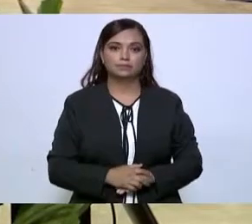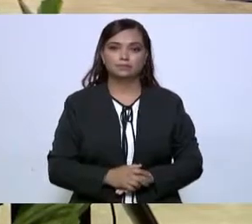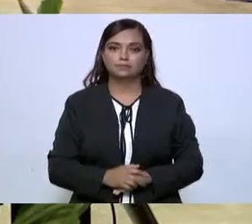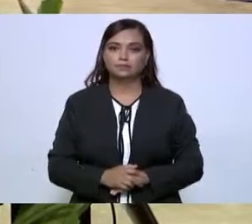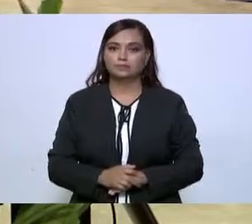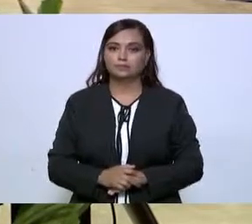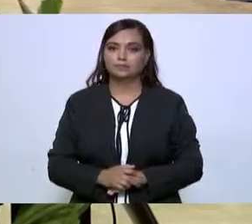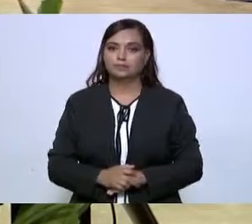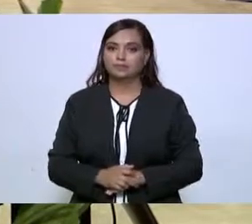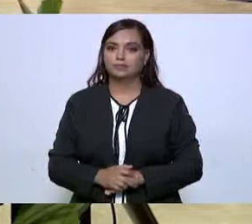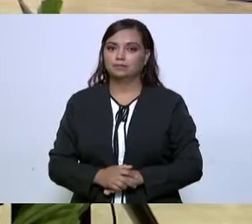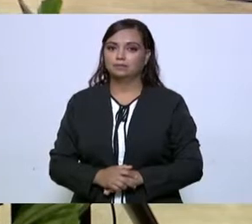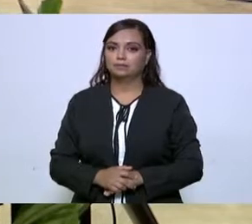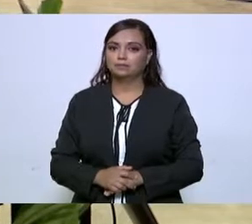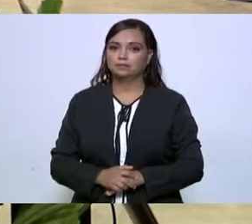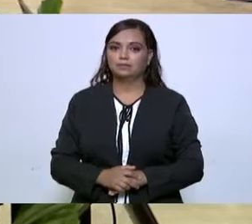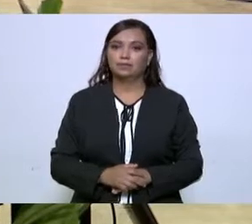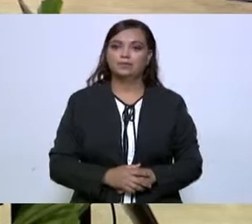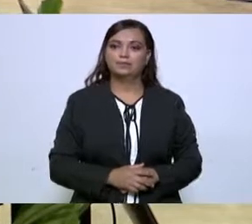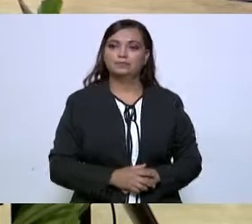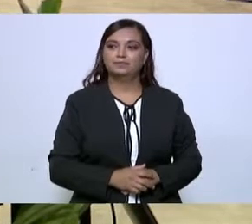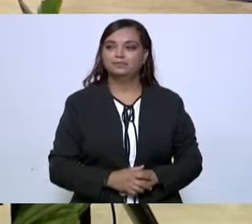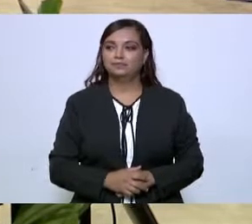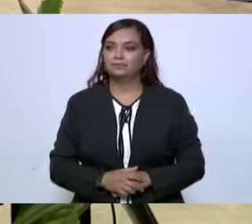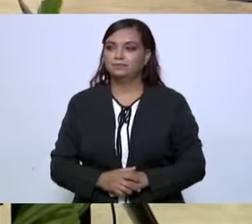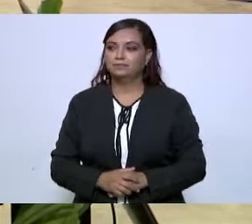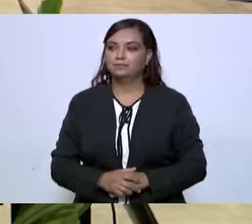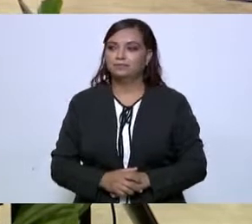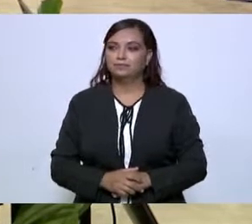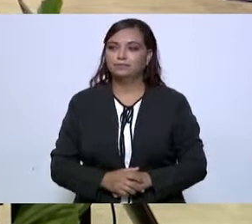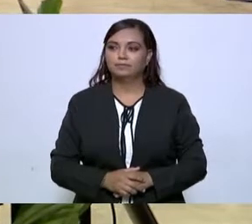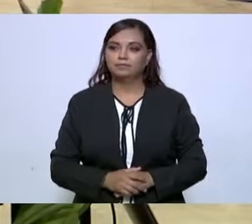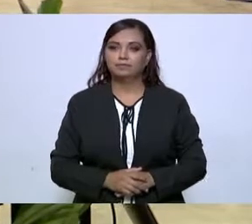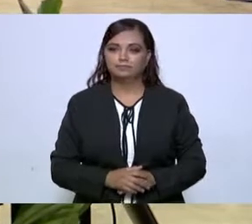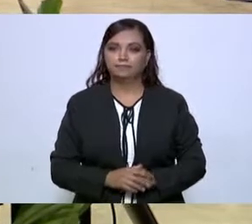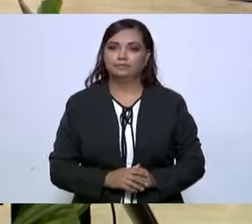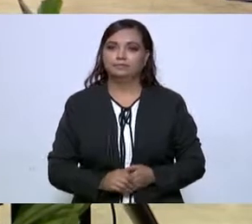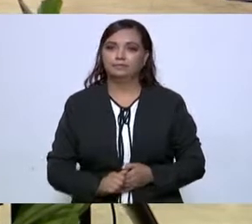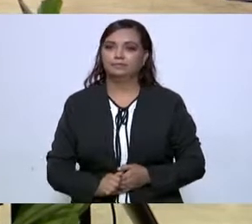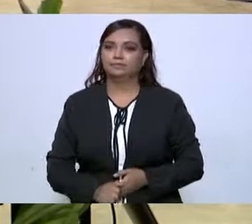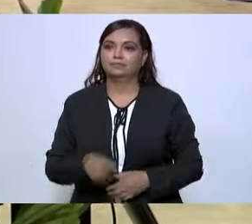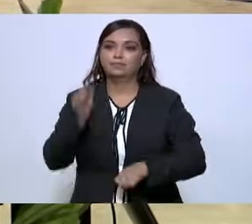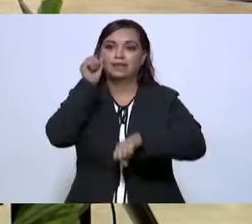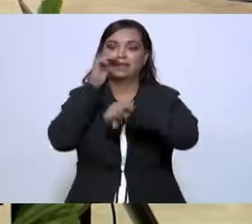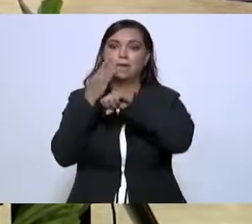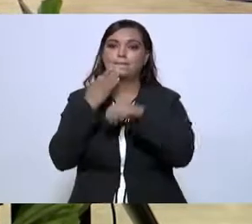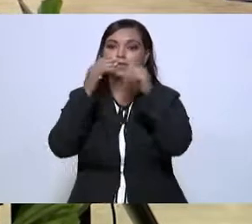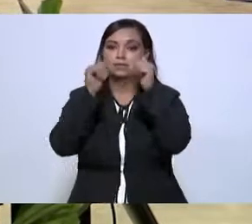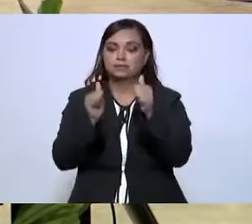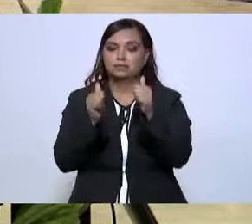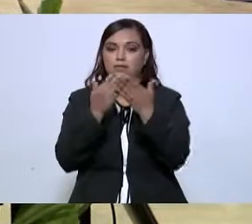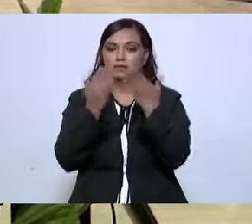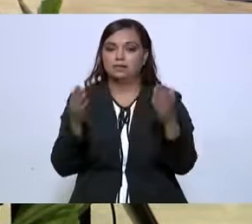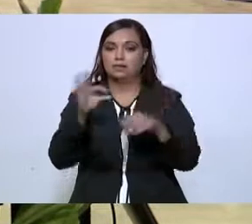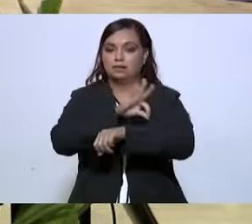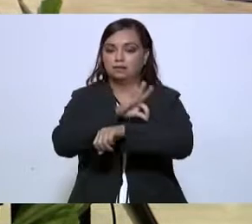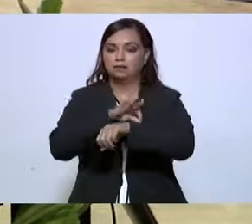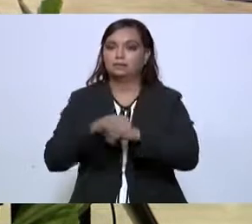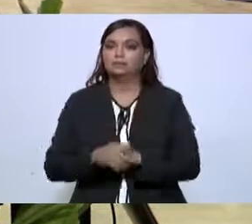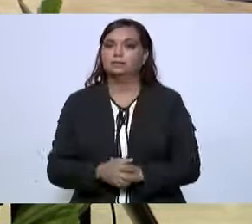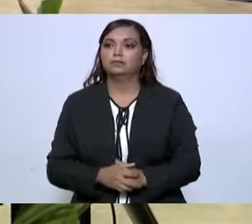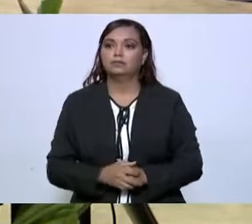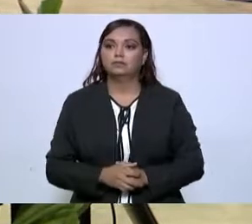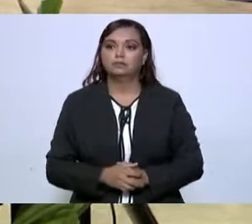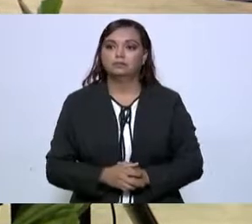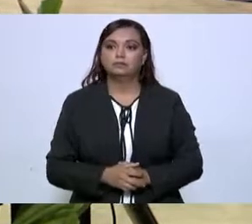Seguidamente interviene la arquitecta Ariadna Montiel Reyes, secretaria de Bienestar. Con el permiso del señor